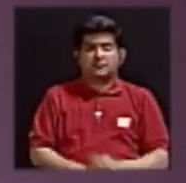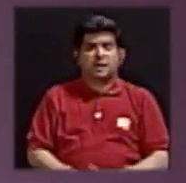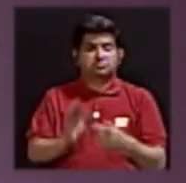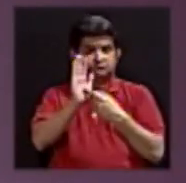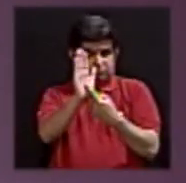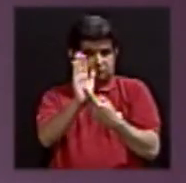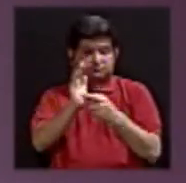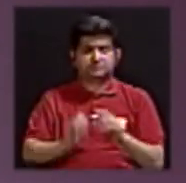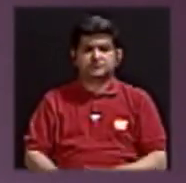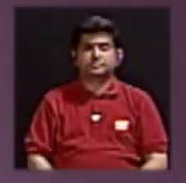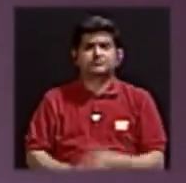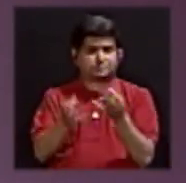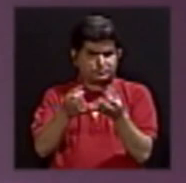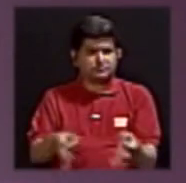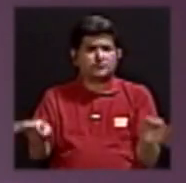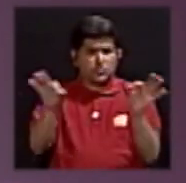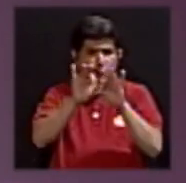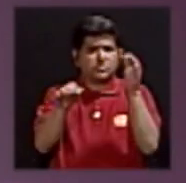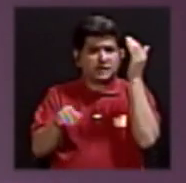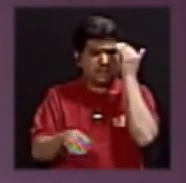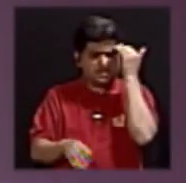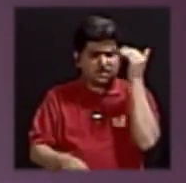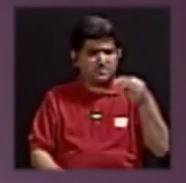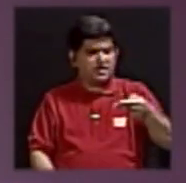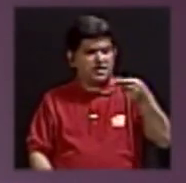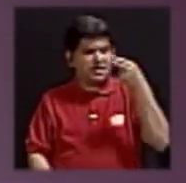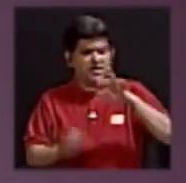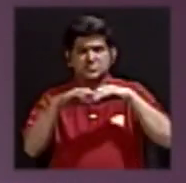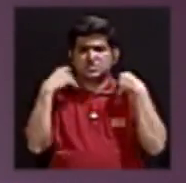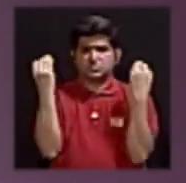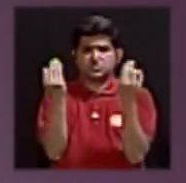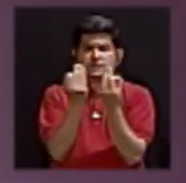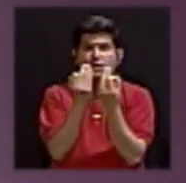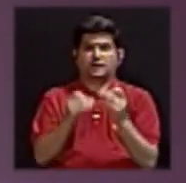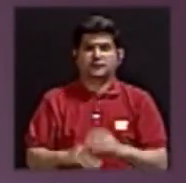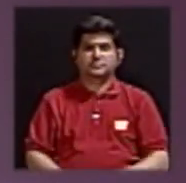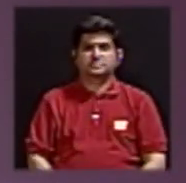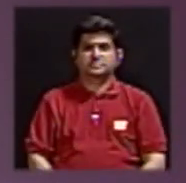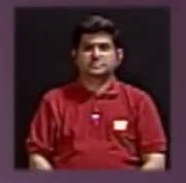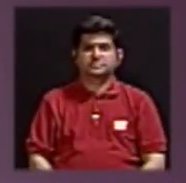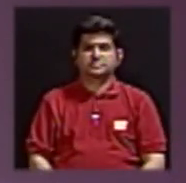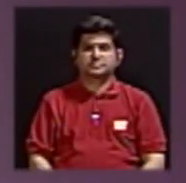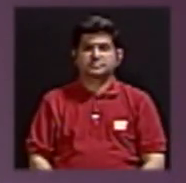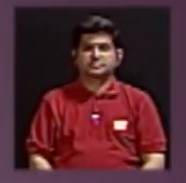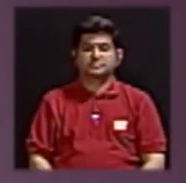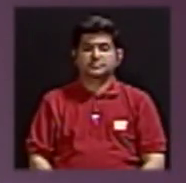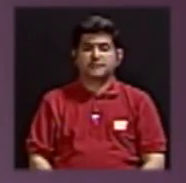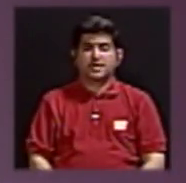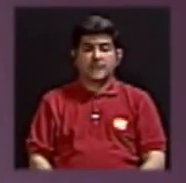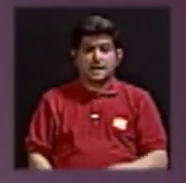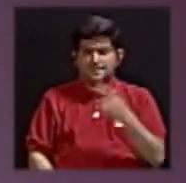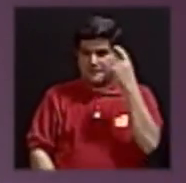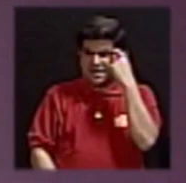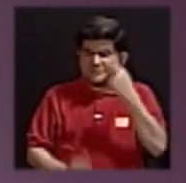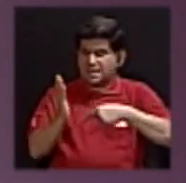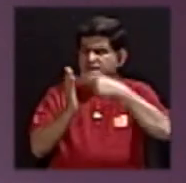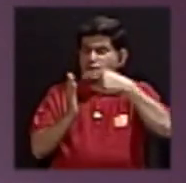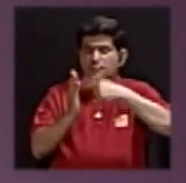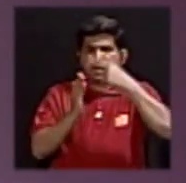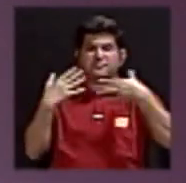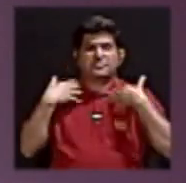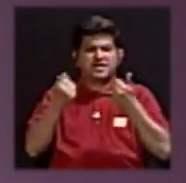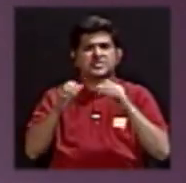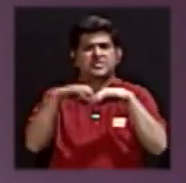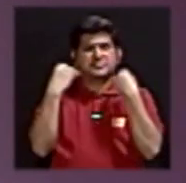es importante conocer los antecedentes familiares de la salud, del perfil de salud de la familia.